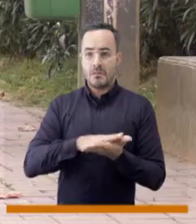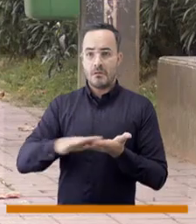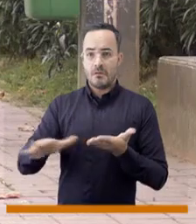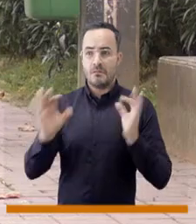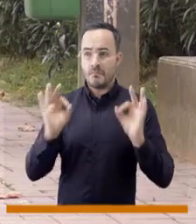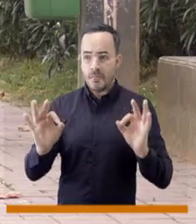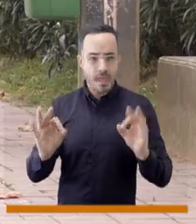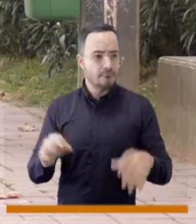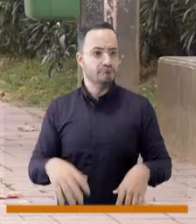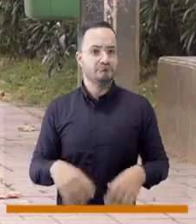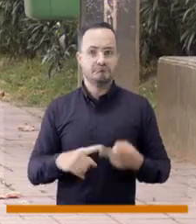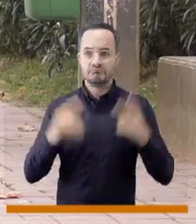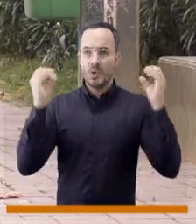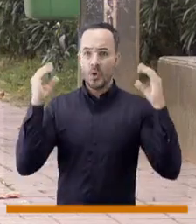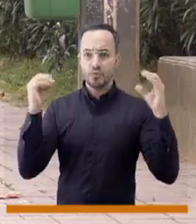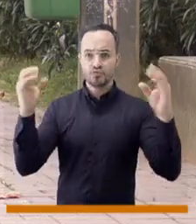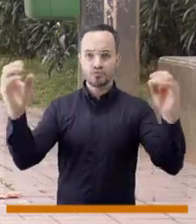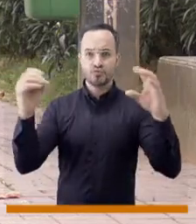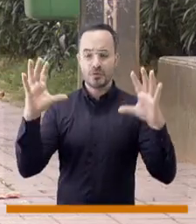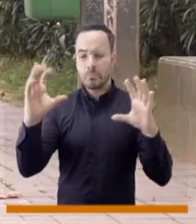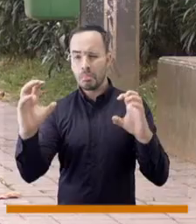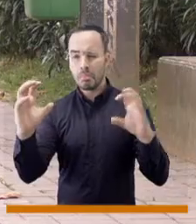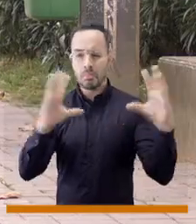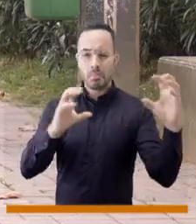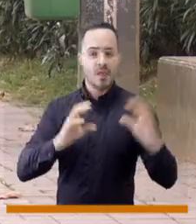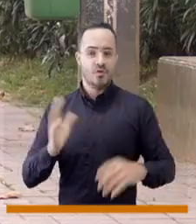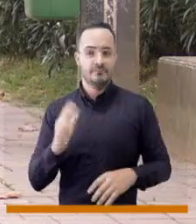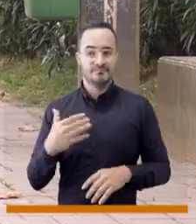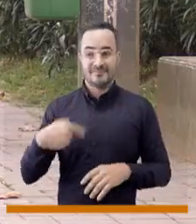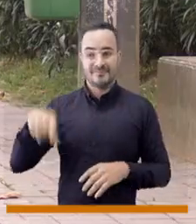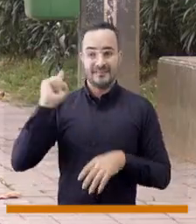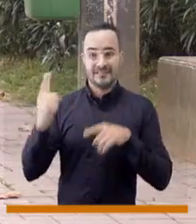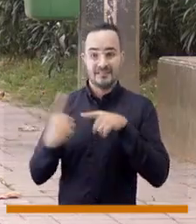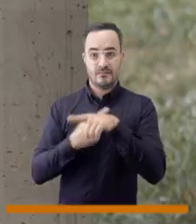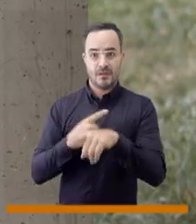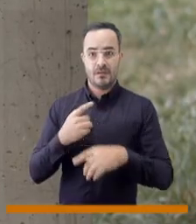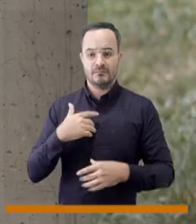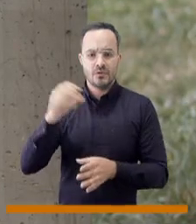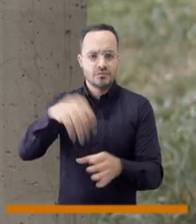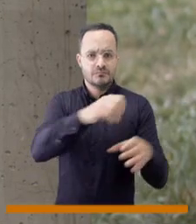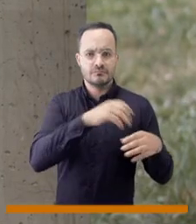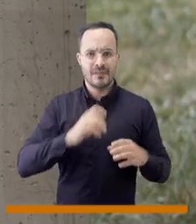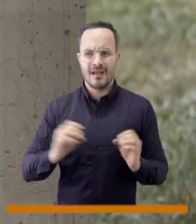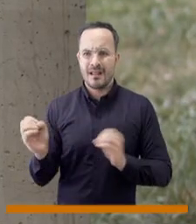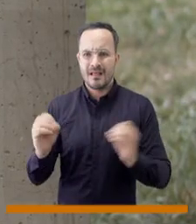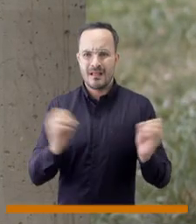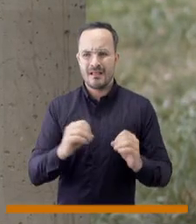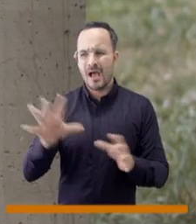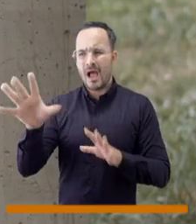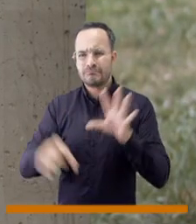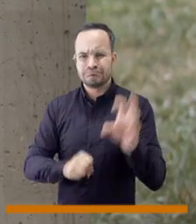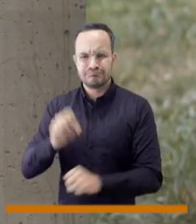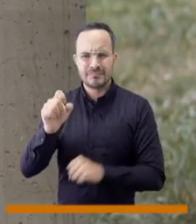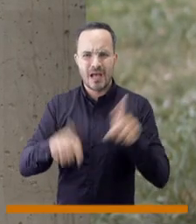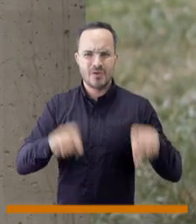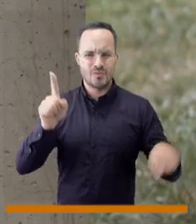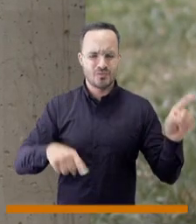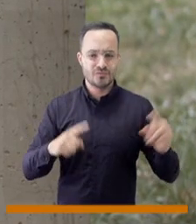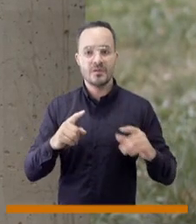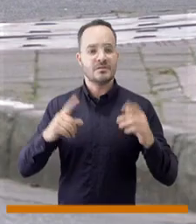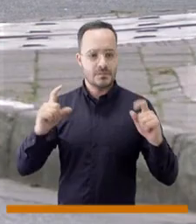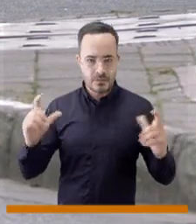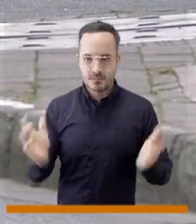ya el parque está de punta a punta iluminado. La semana pasada colocaron 27 papeleras que estaban totalmente